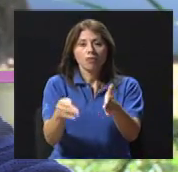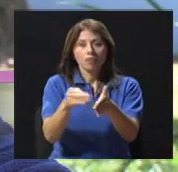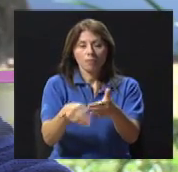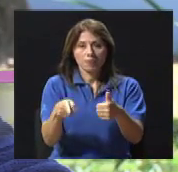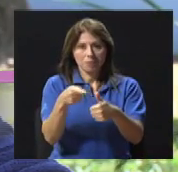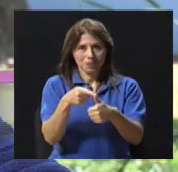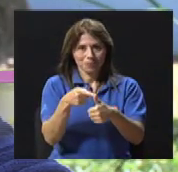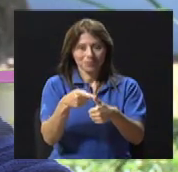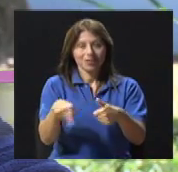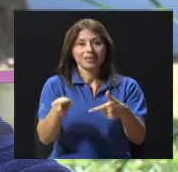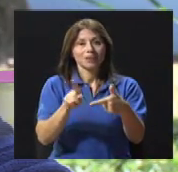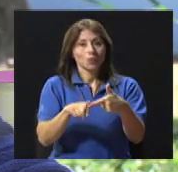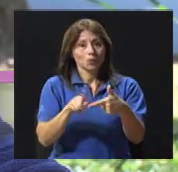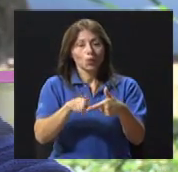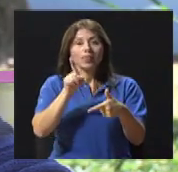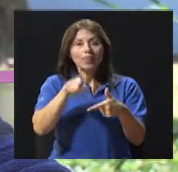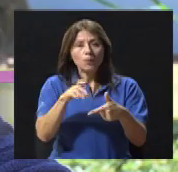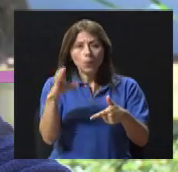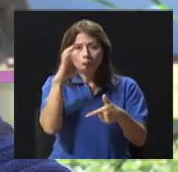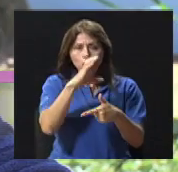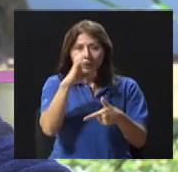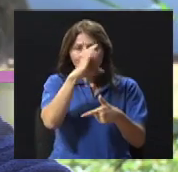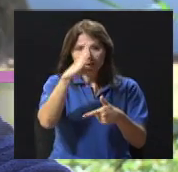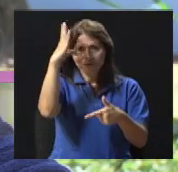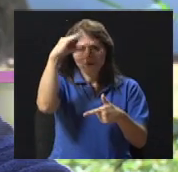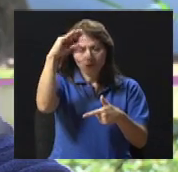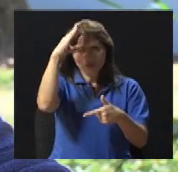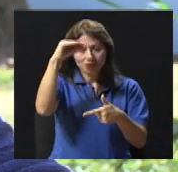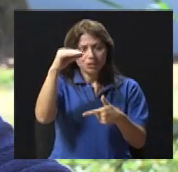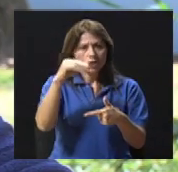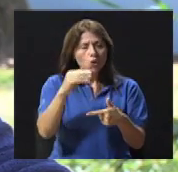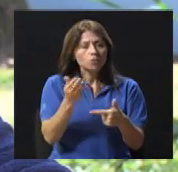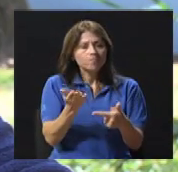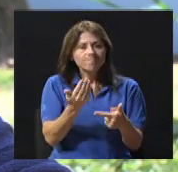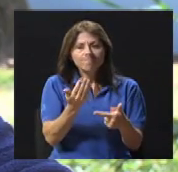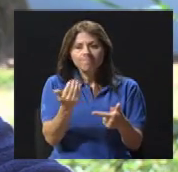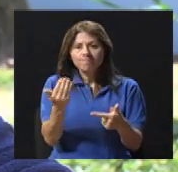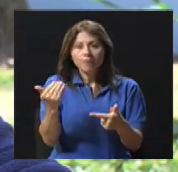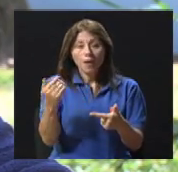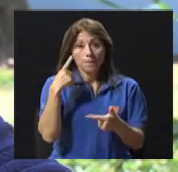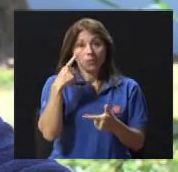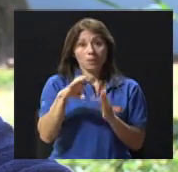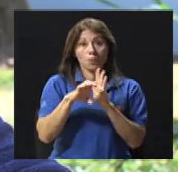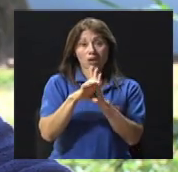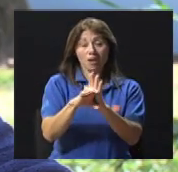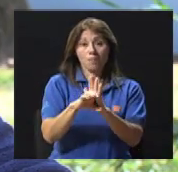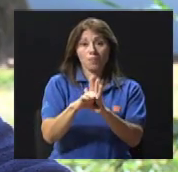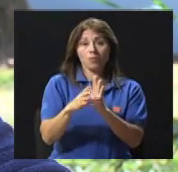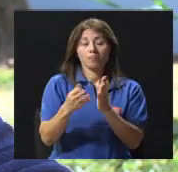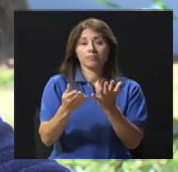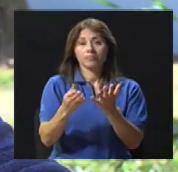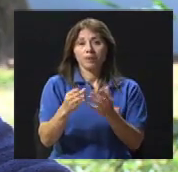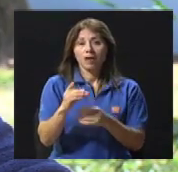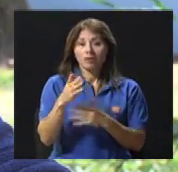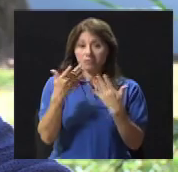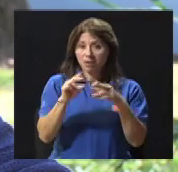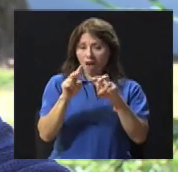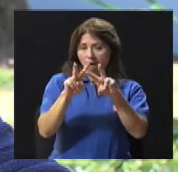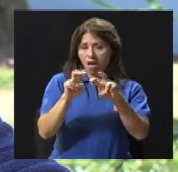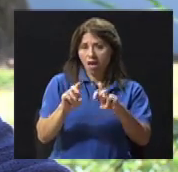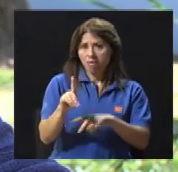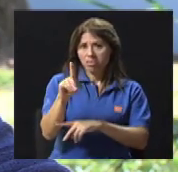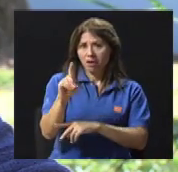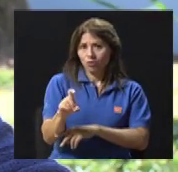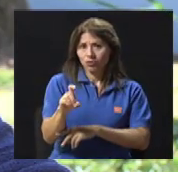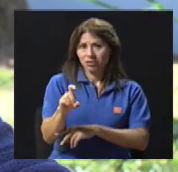tengo que buscar información, porque ante un diagnóstico tal como el Alzheimer, en una de mis personas más